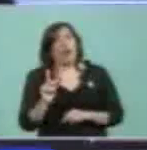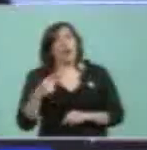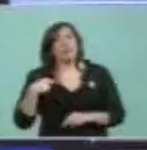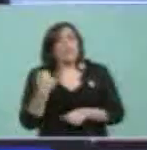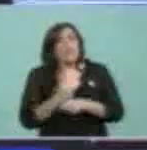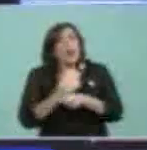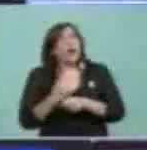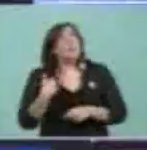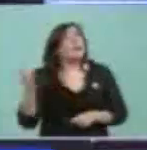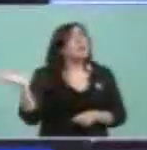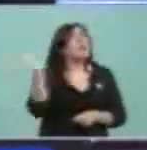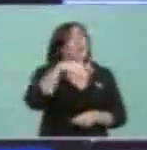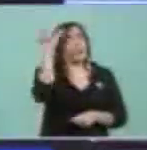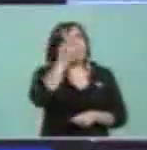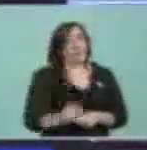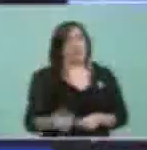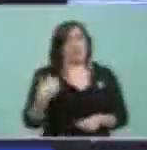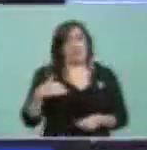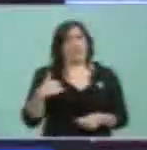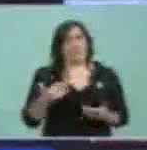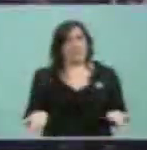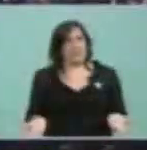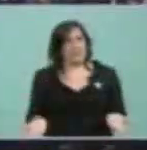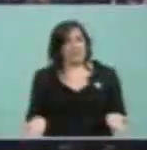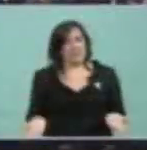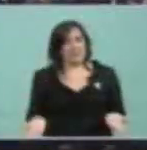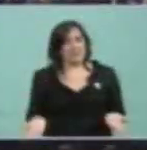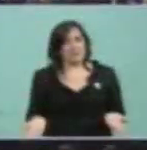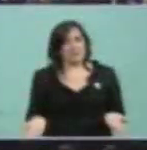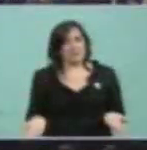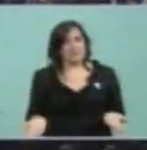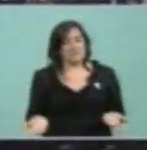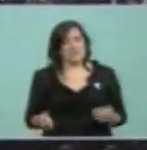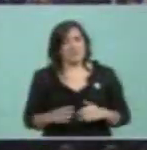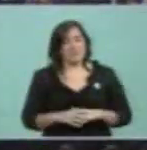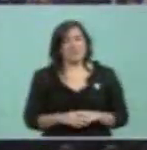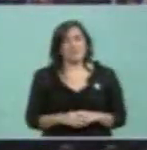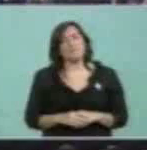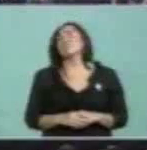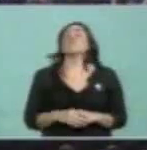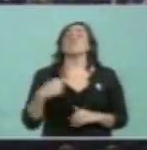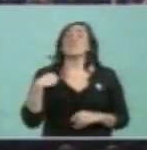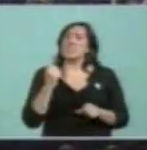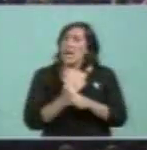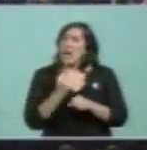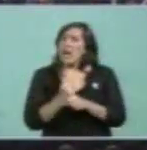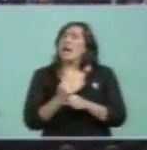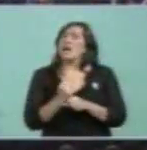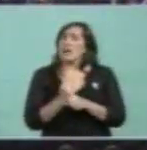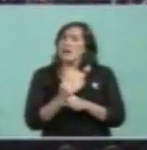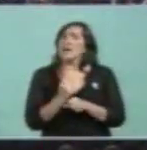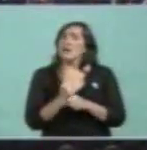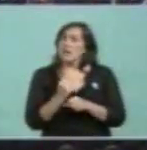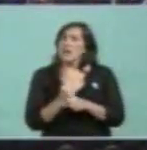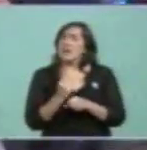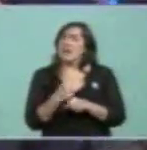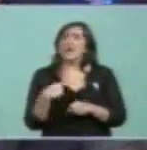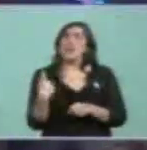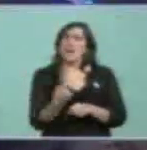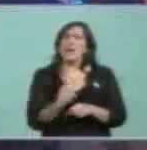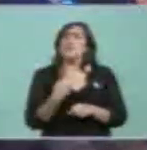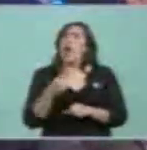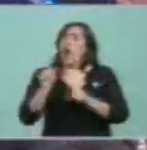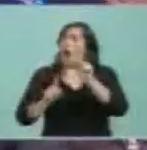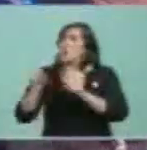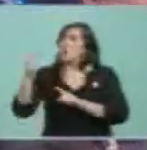argentinos, aún por todos aquellos que ya tienen